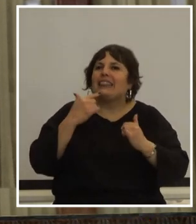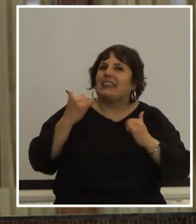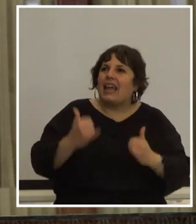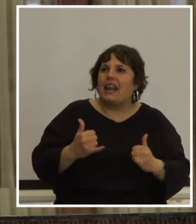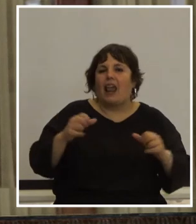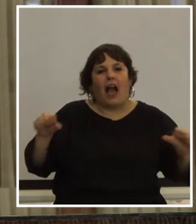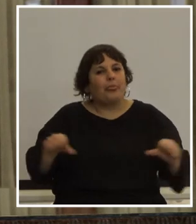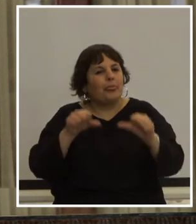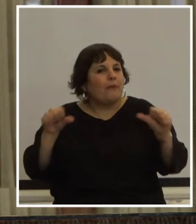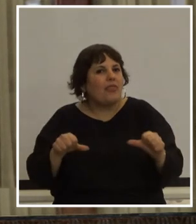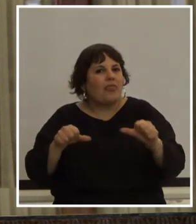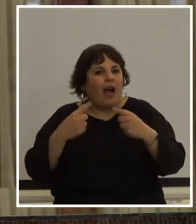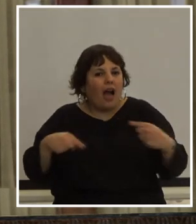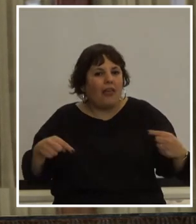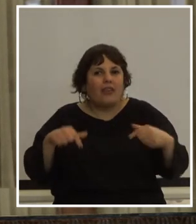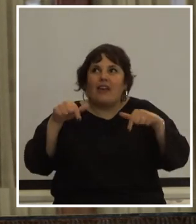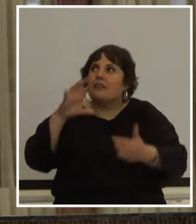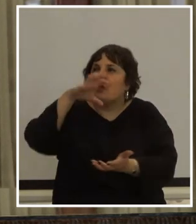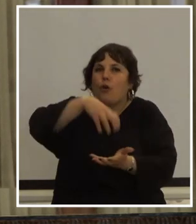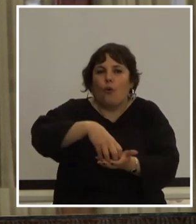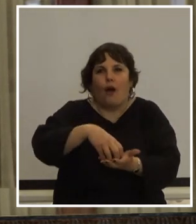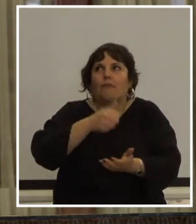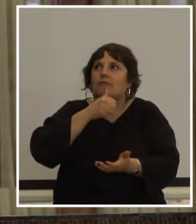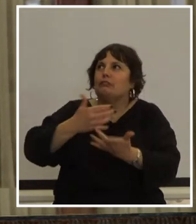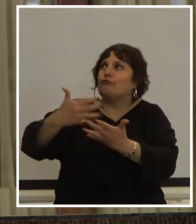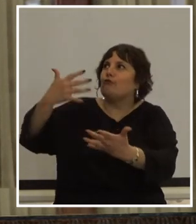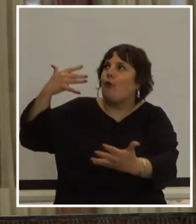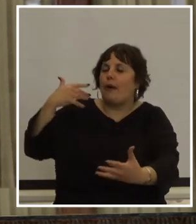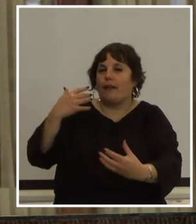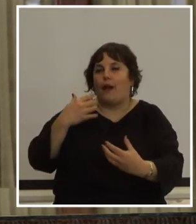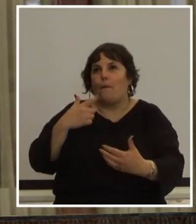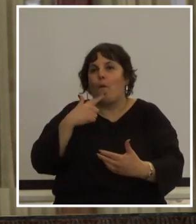actividades en este lugar donde tiene una historia muy rica